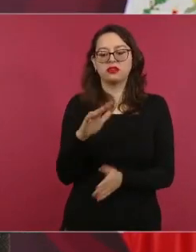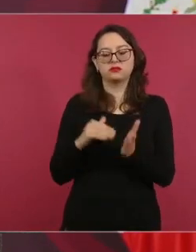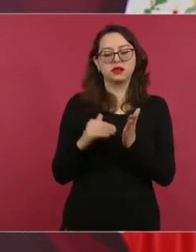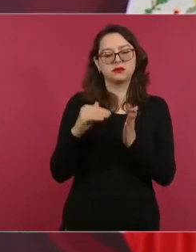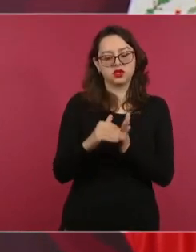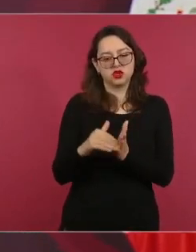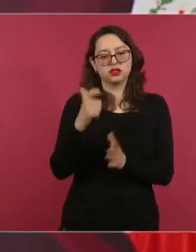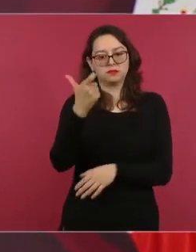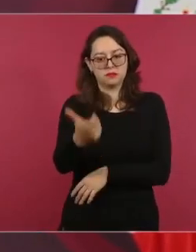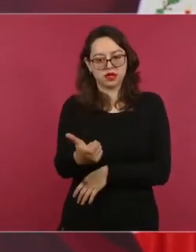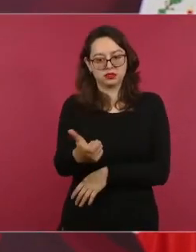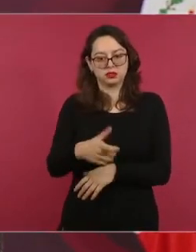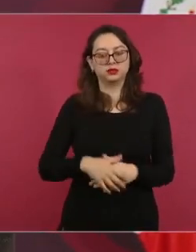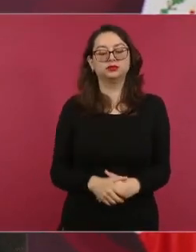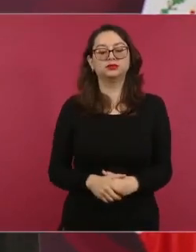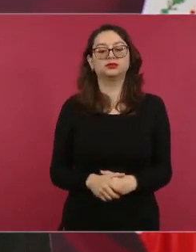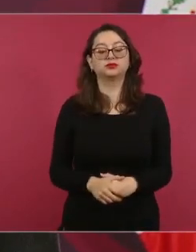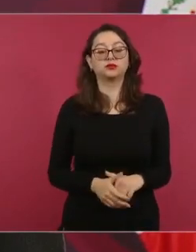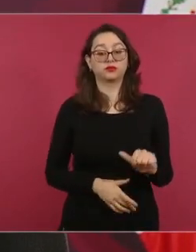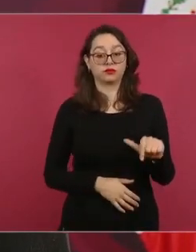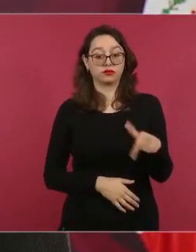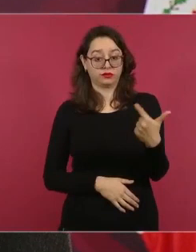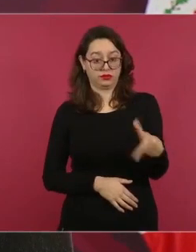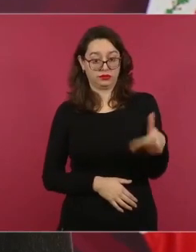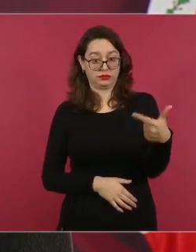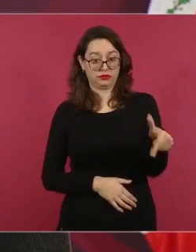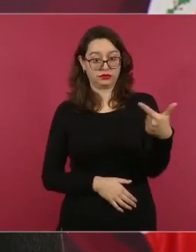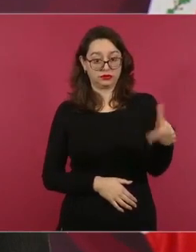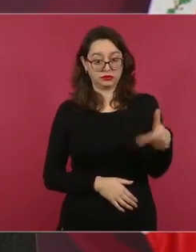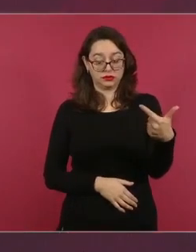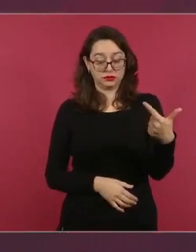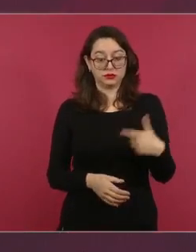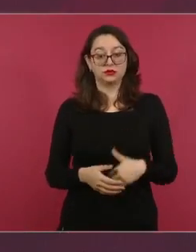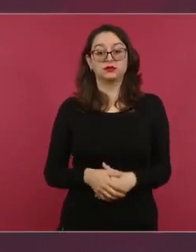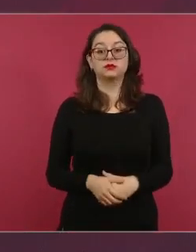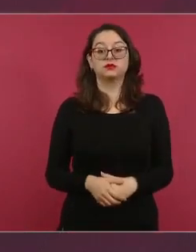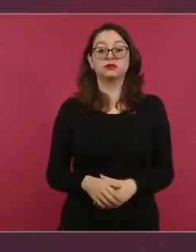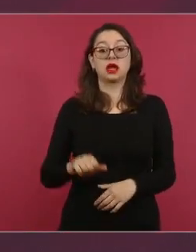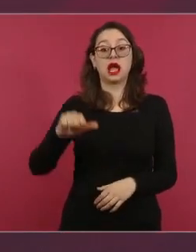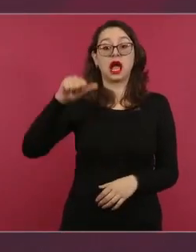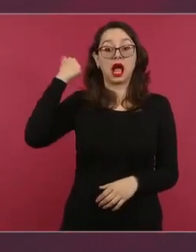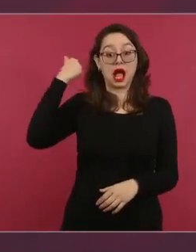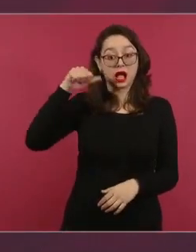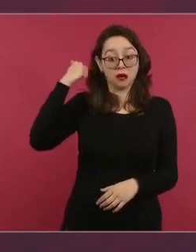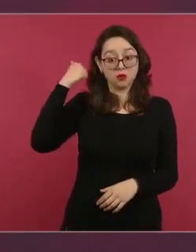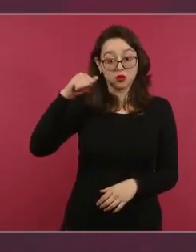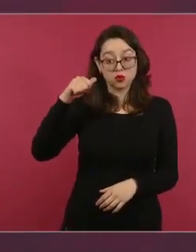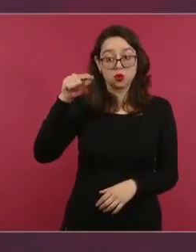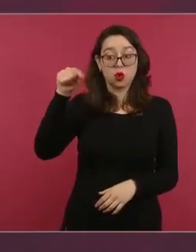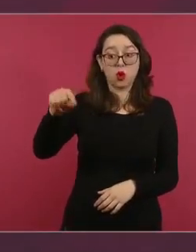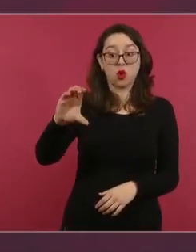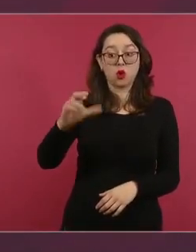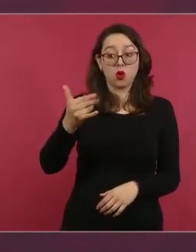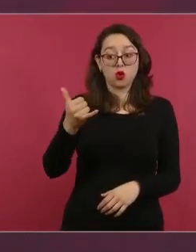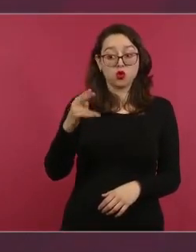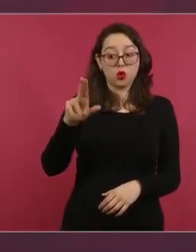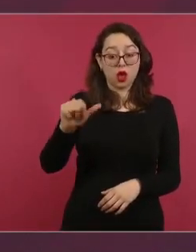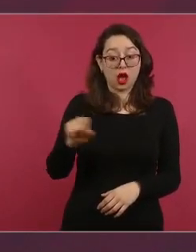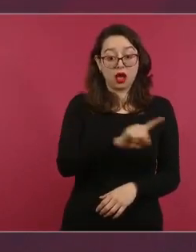no se cobrarán impuestos ni en Acapulco ni en Coyuca